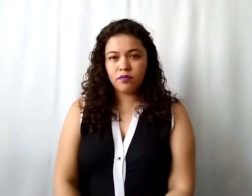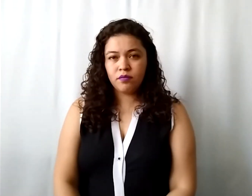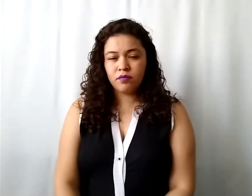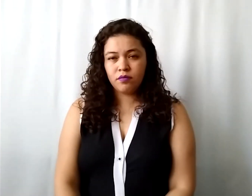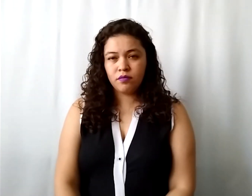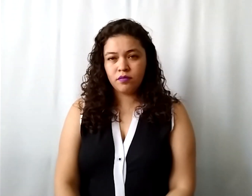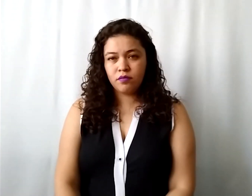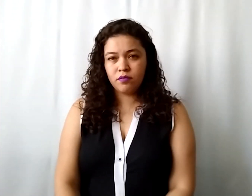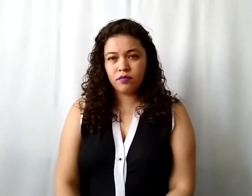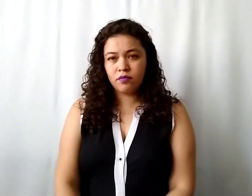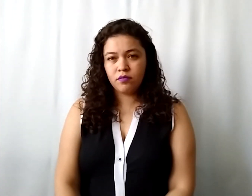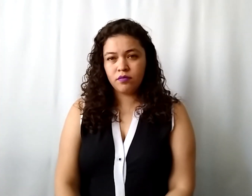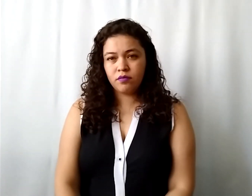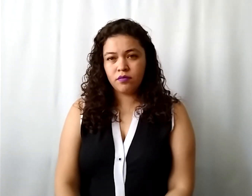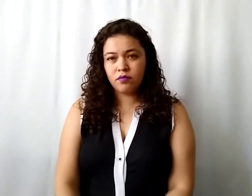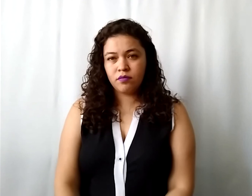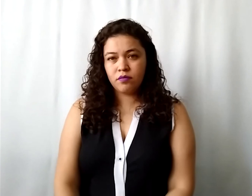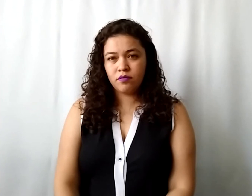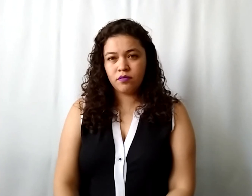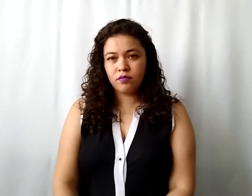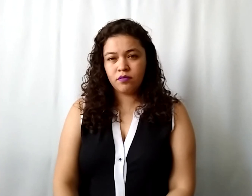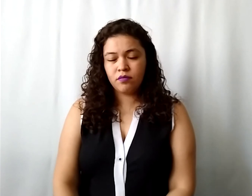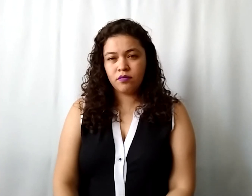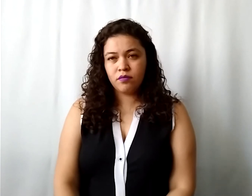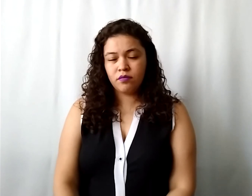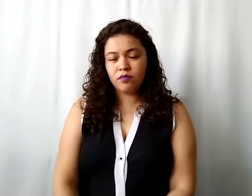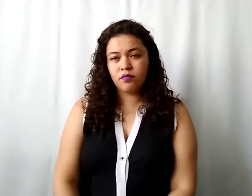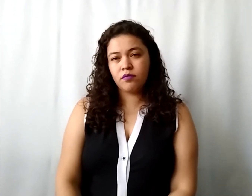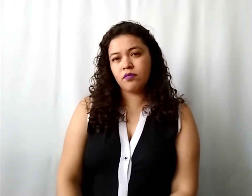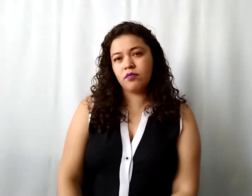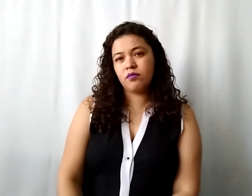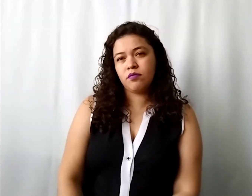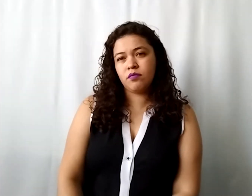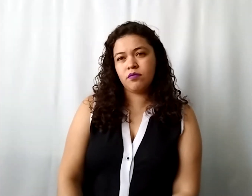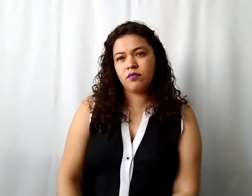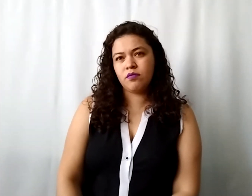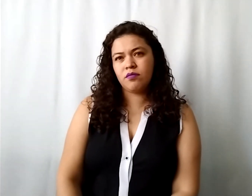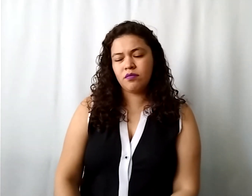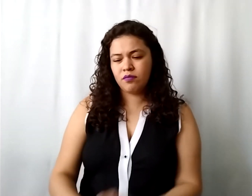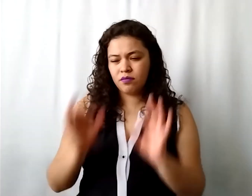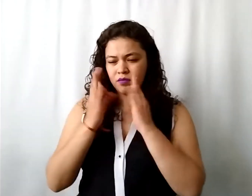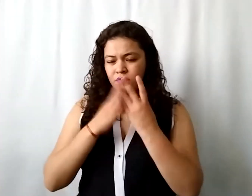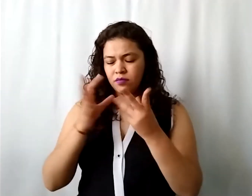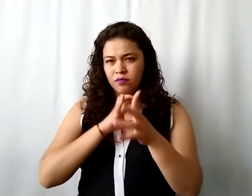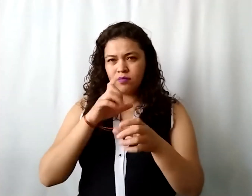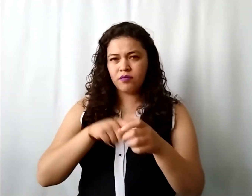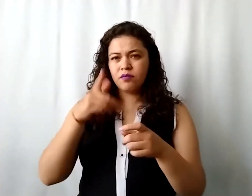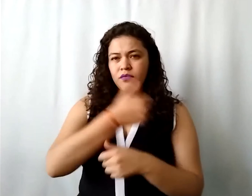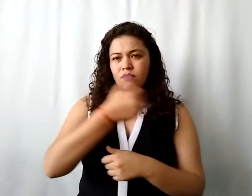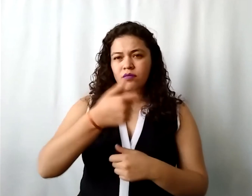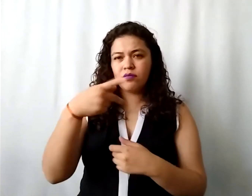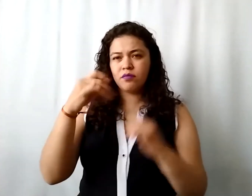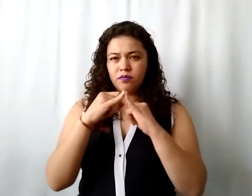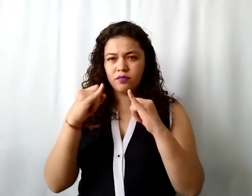y que ahí digo ahí también les invito a que analicemos de manera como muy específica cada institución